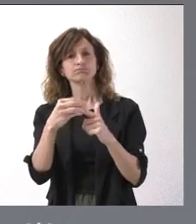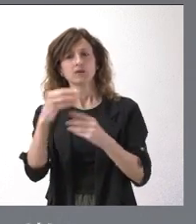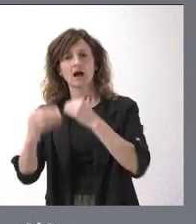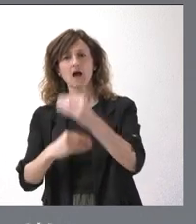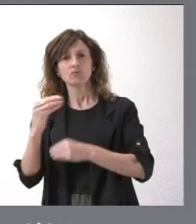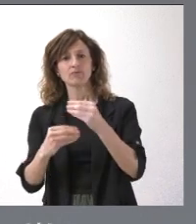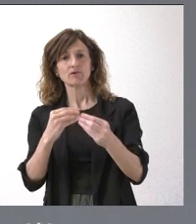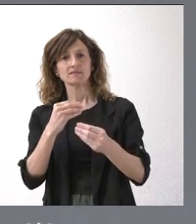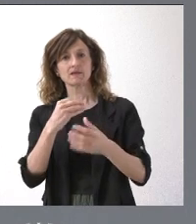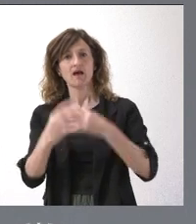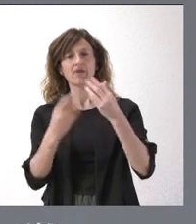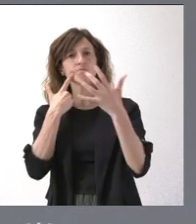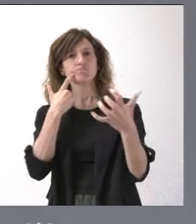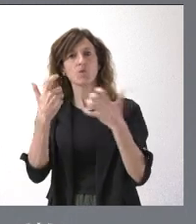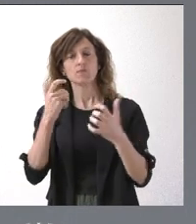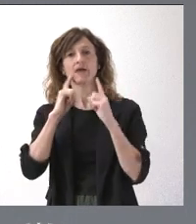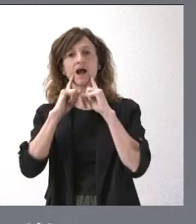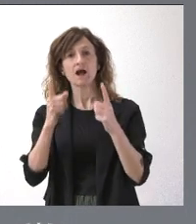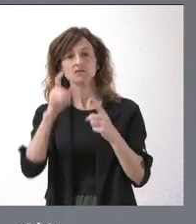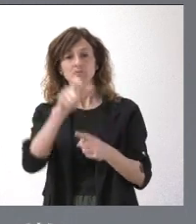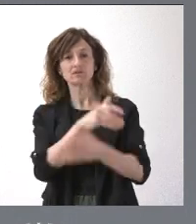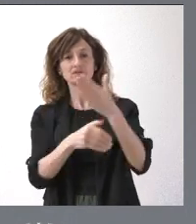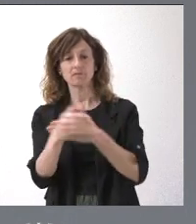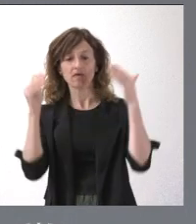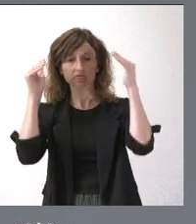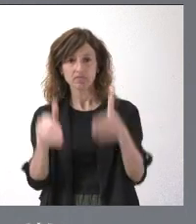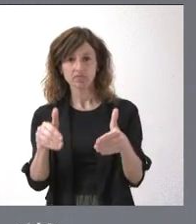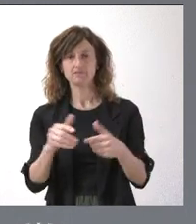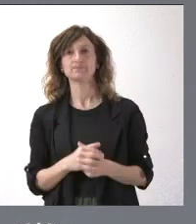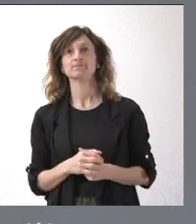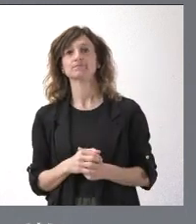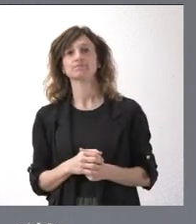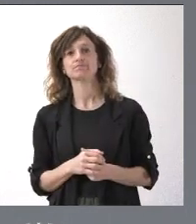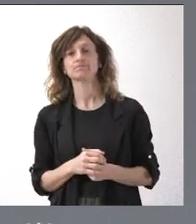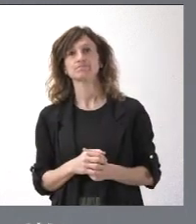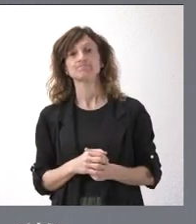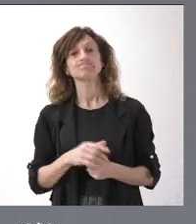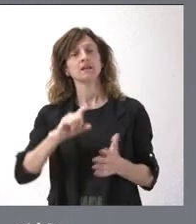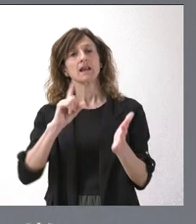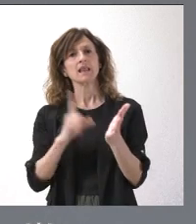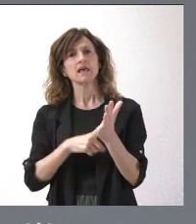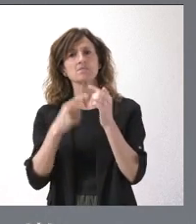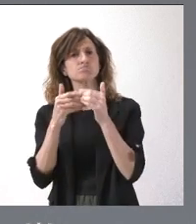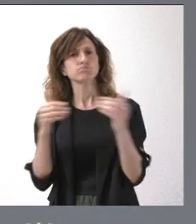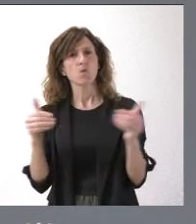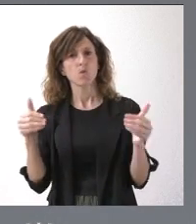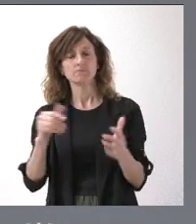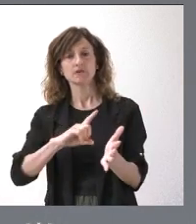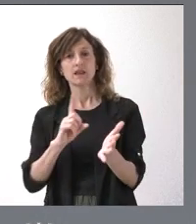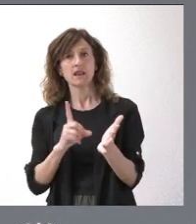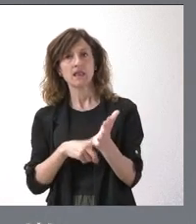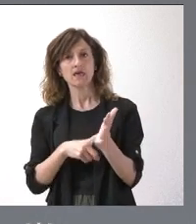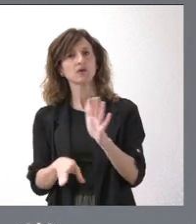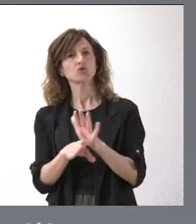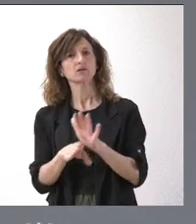que realizamos, en este caso, a las personas con discapacidad. Se trata de una ley pionera, de una ley que sigue